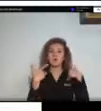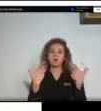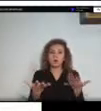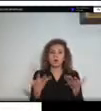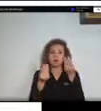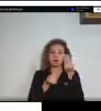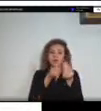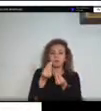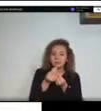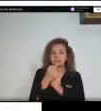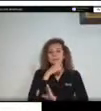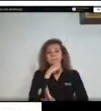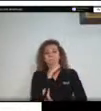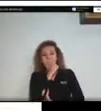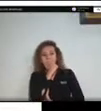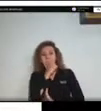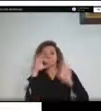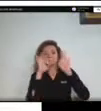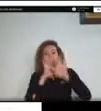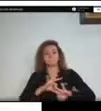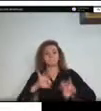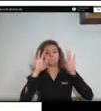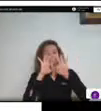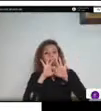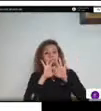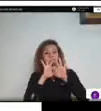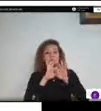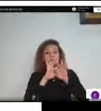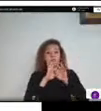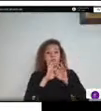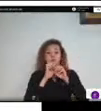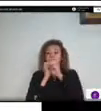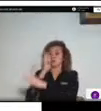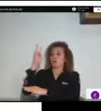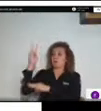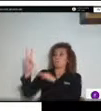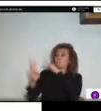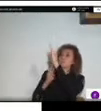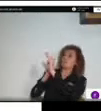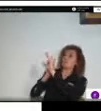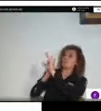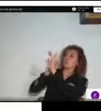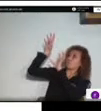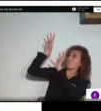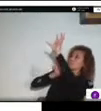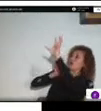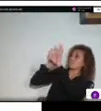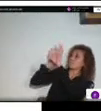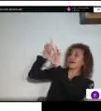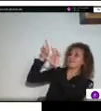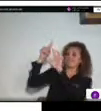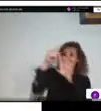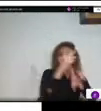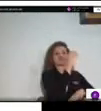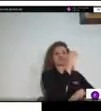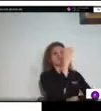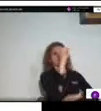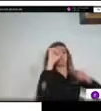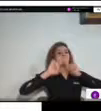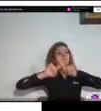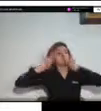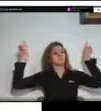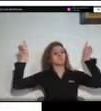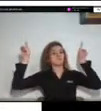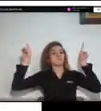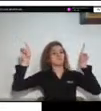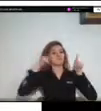que a diferencia de lo que pasa en el resto del mundo en otros países pues nosotros tenemos una problemática bien complicada que seguramente no